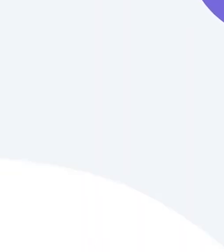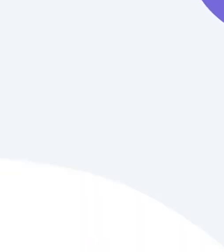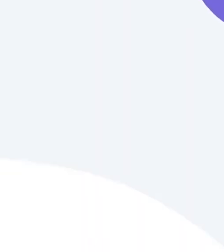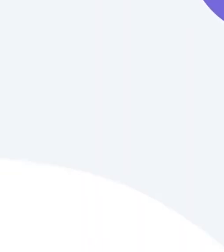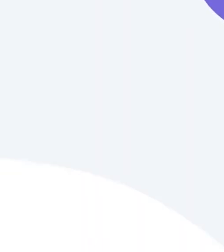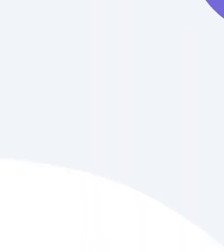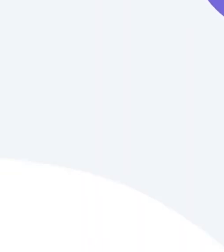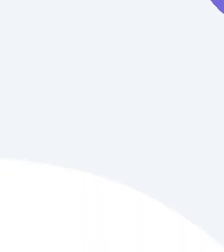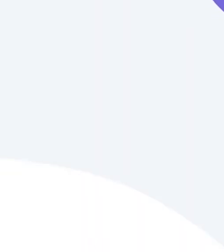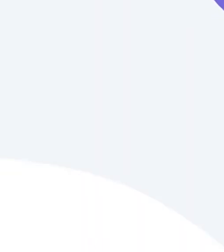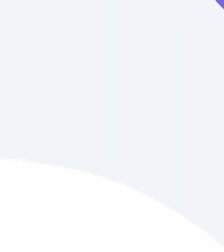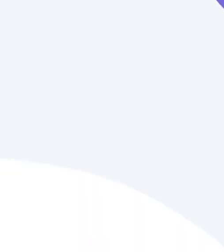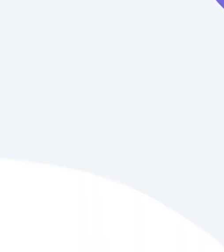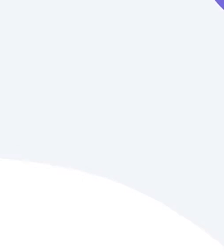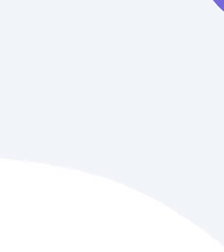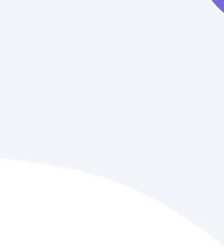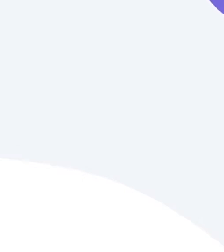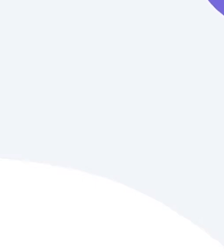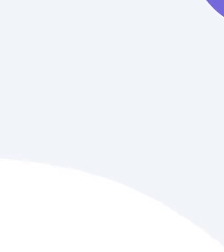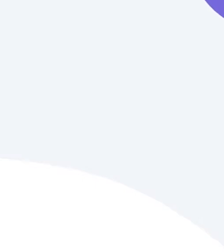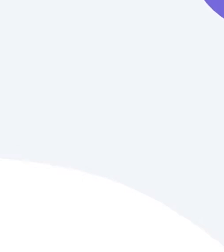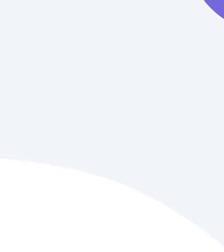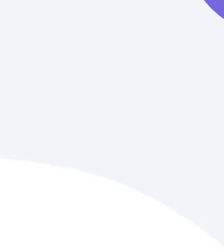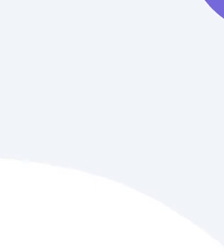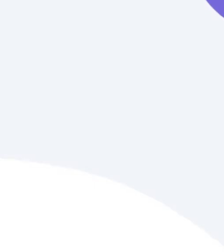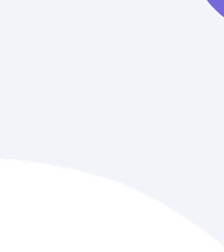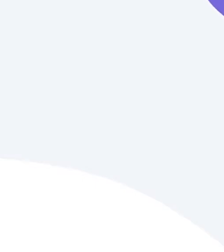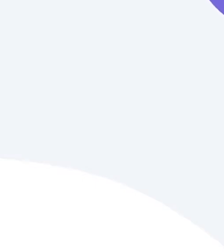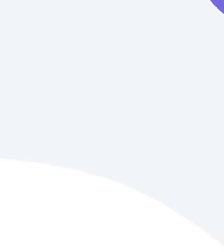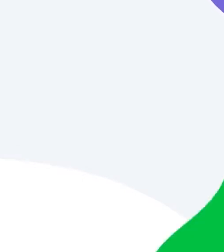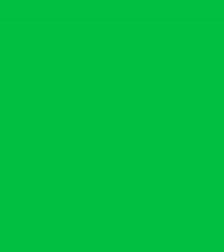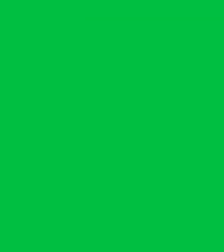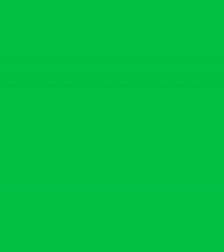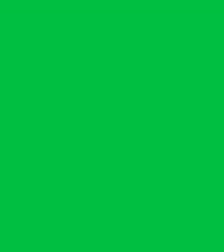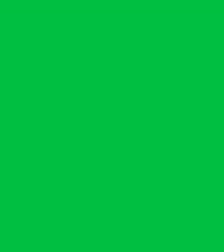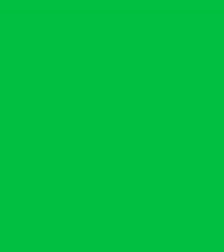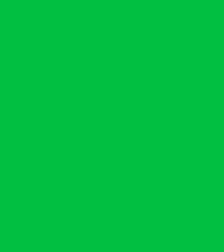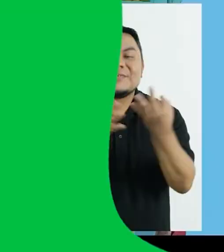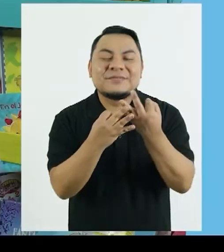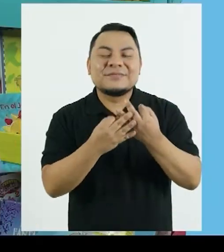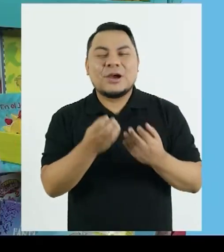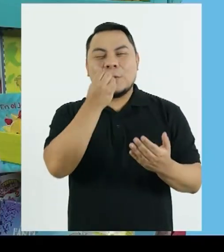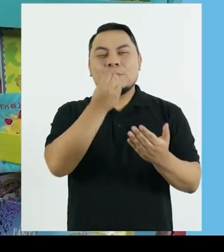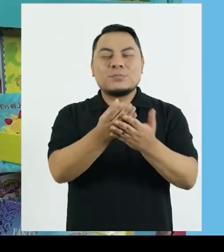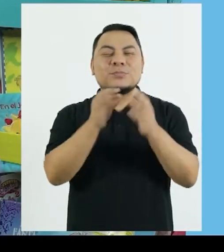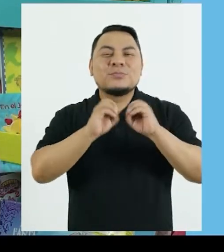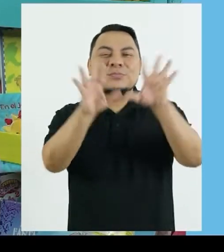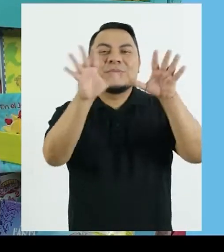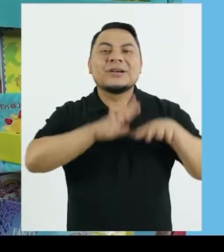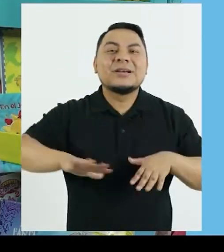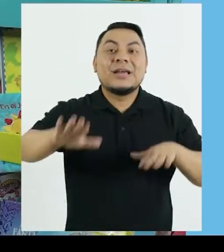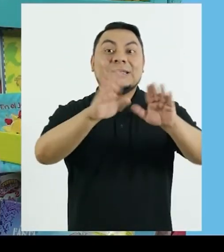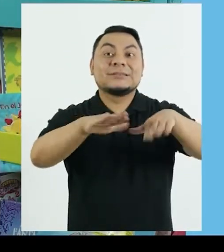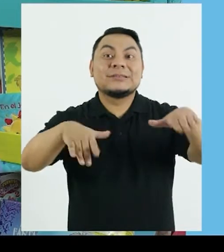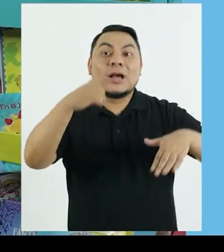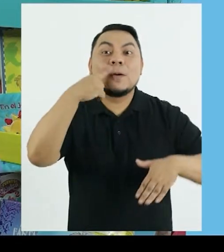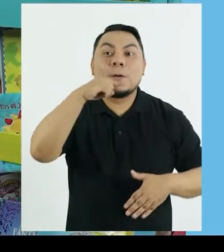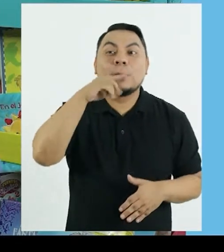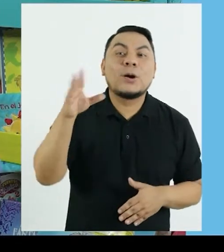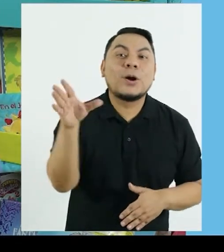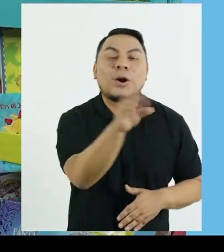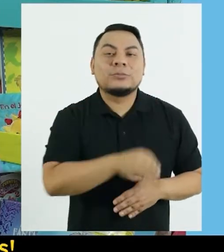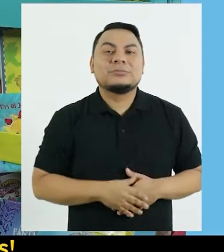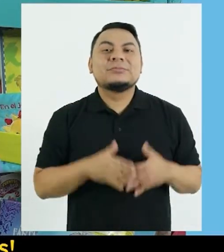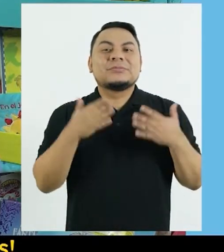Educación Básica Especial, Primer y Segundo Grado de Primaria ¡Muy buenos días,